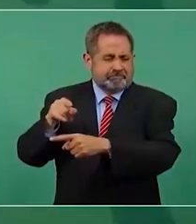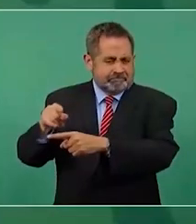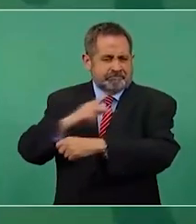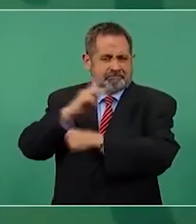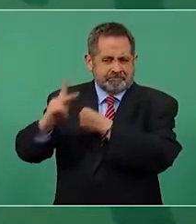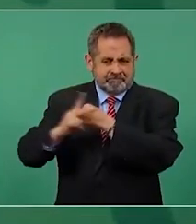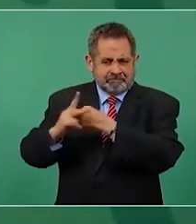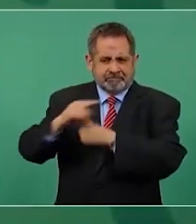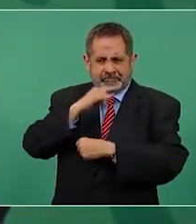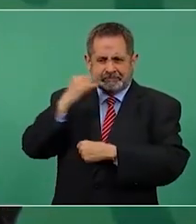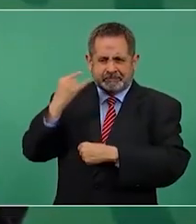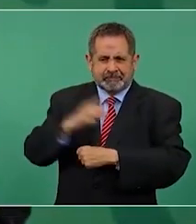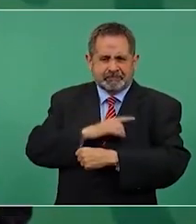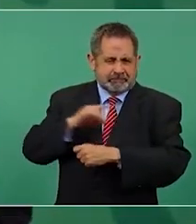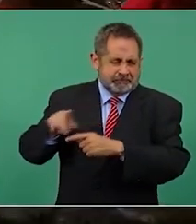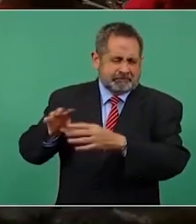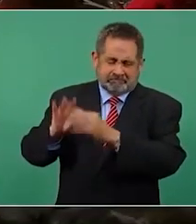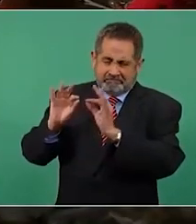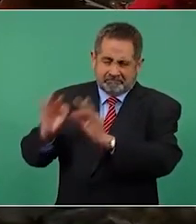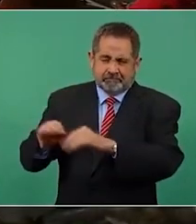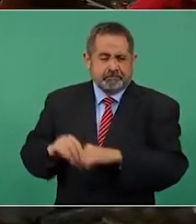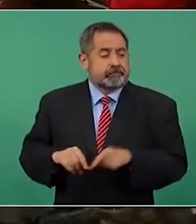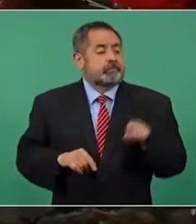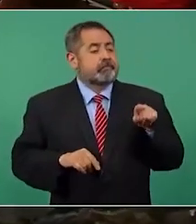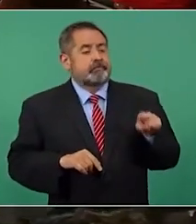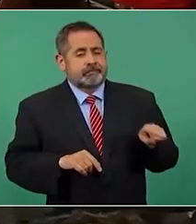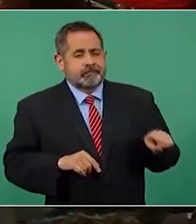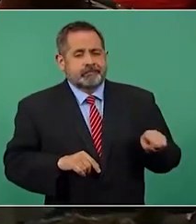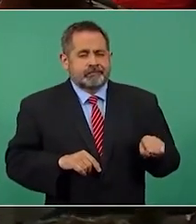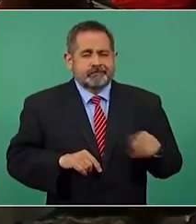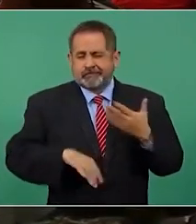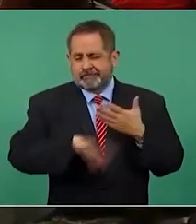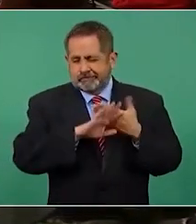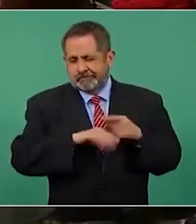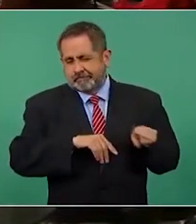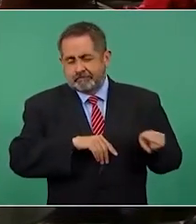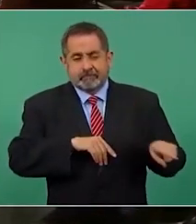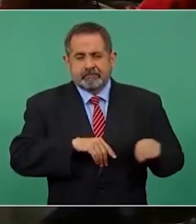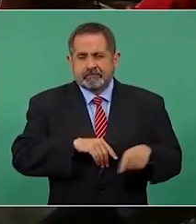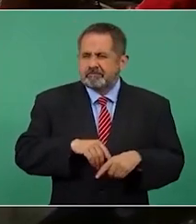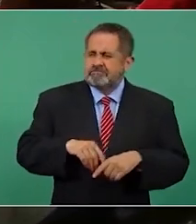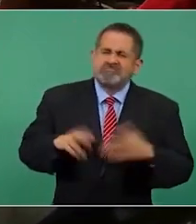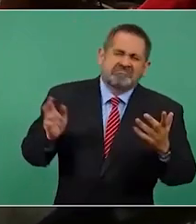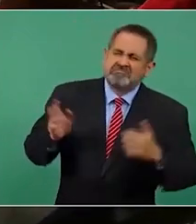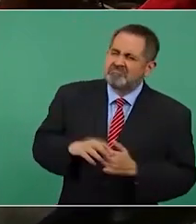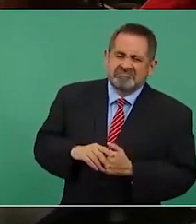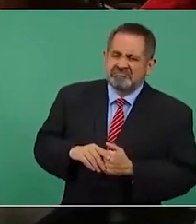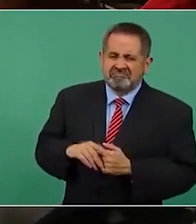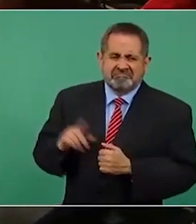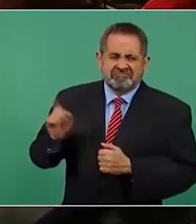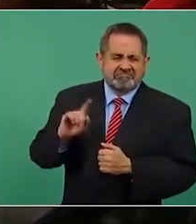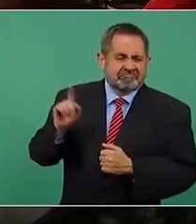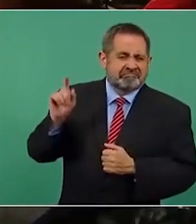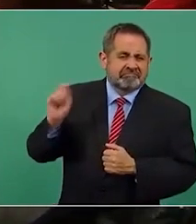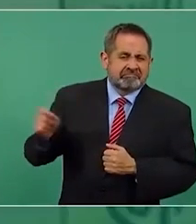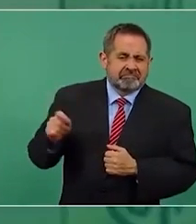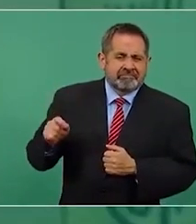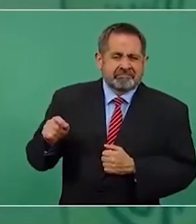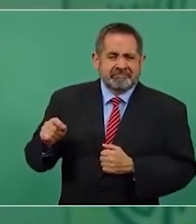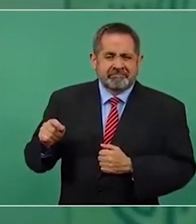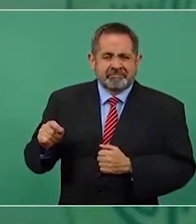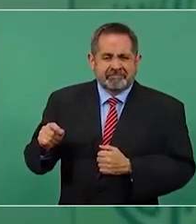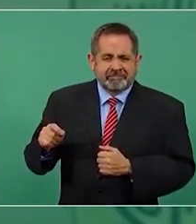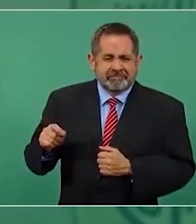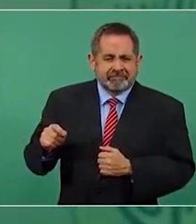Un conservador adversario va a decir cuánto vamos que cuando